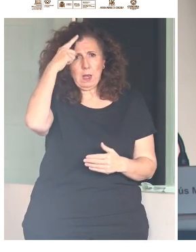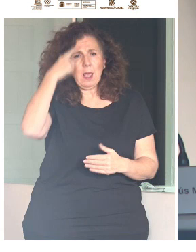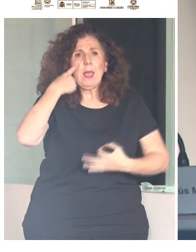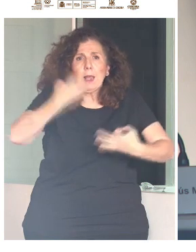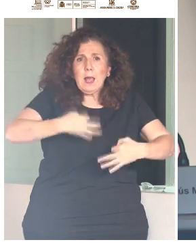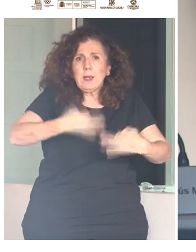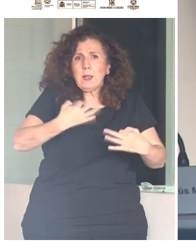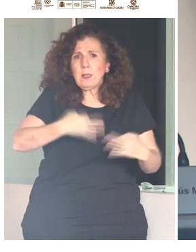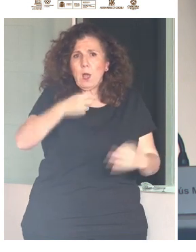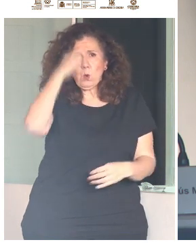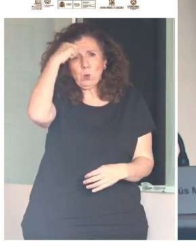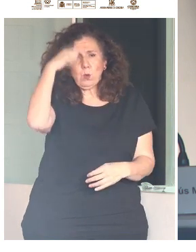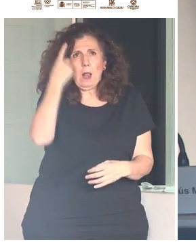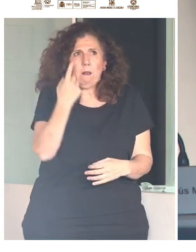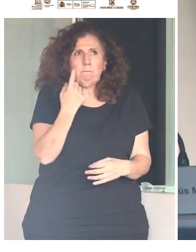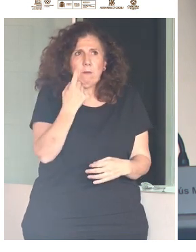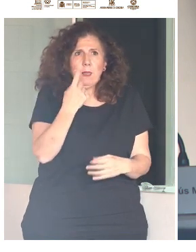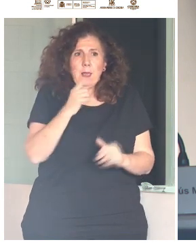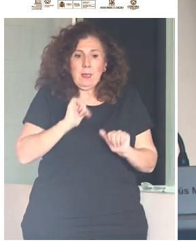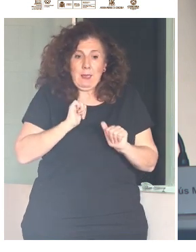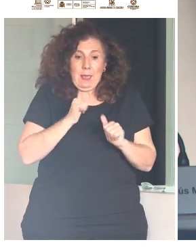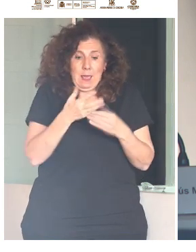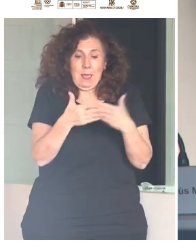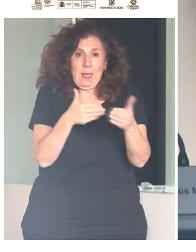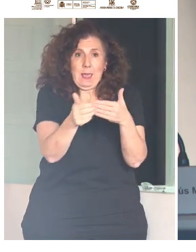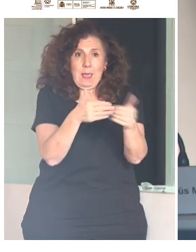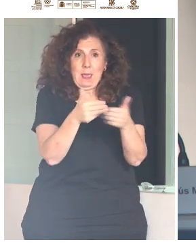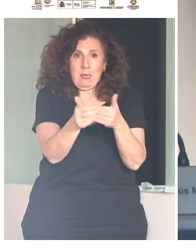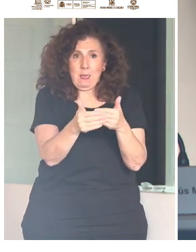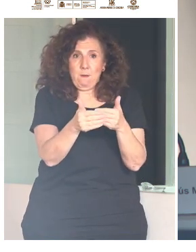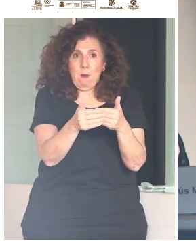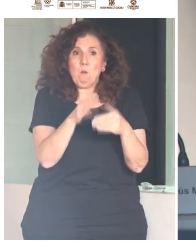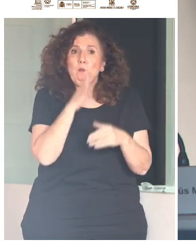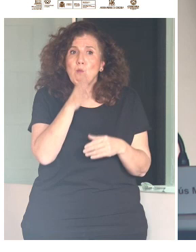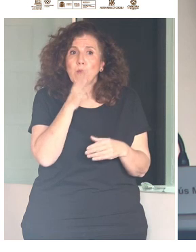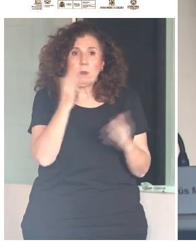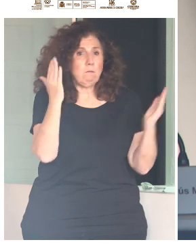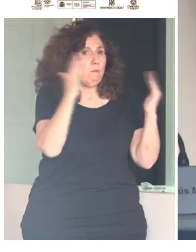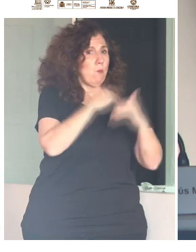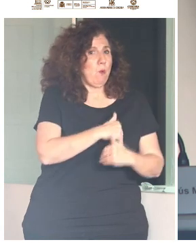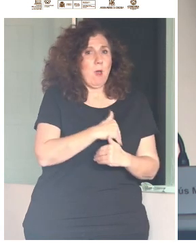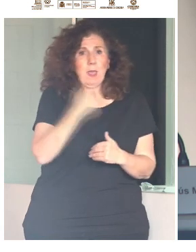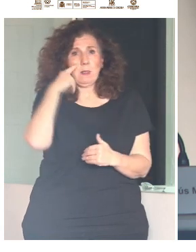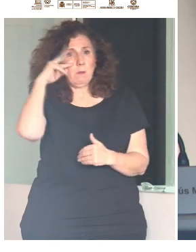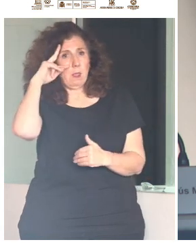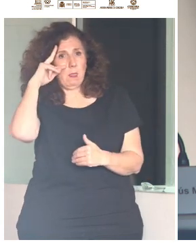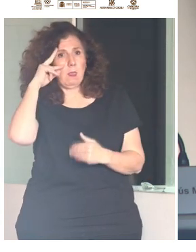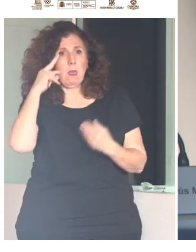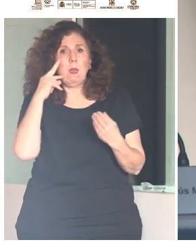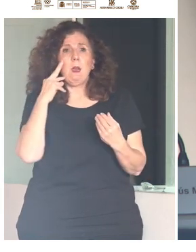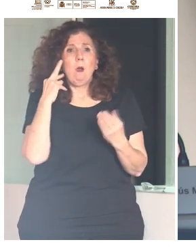van a incidir. De caso contrario, difícilmente podrán afrontar con